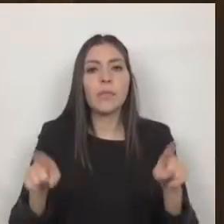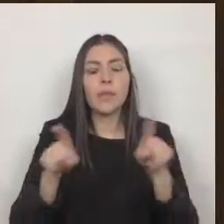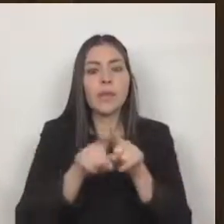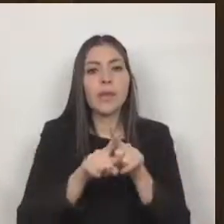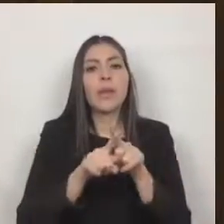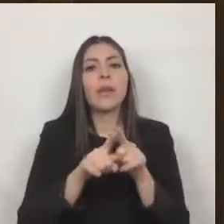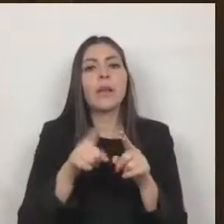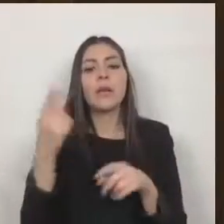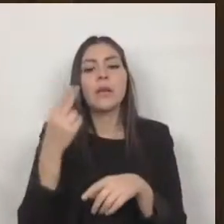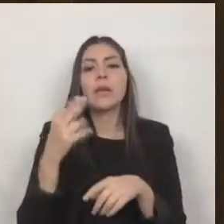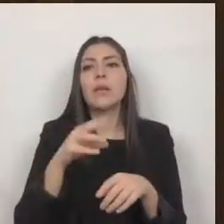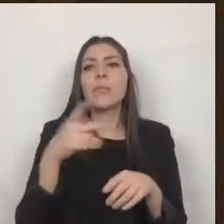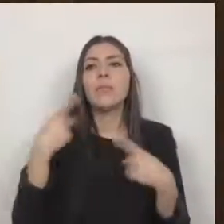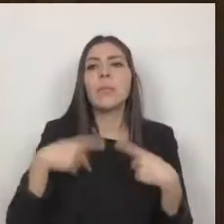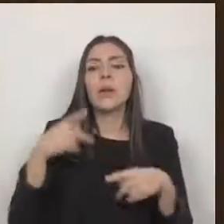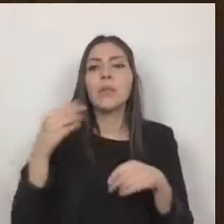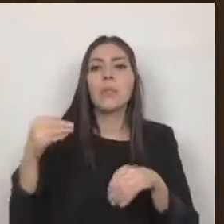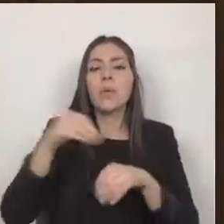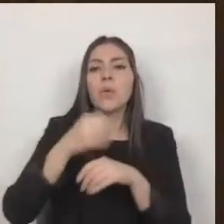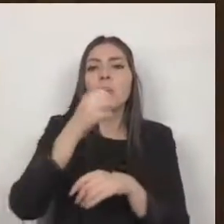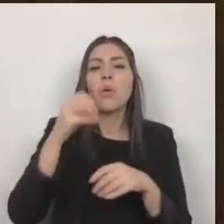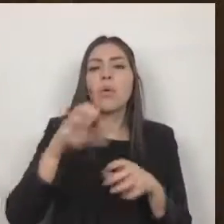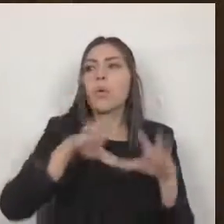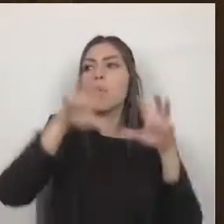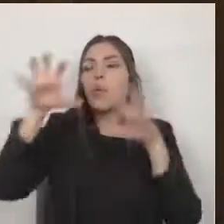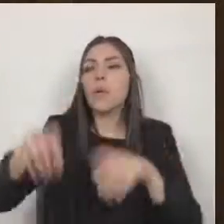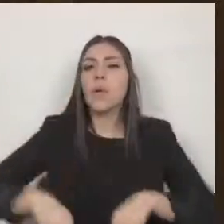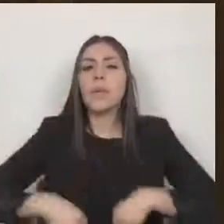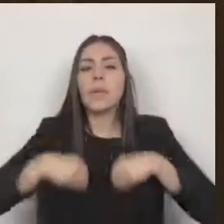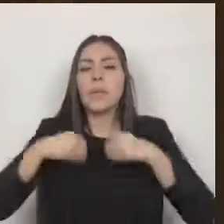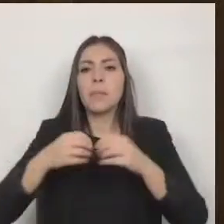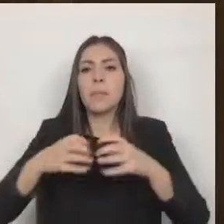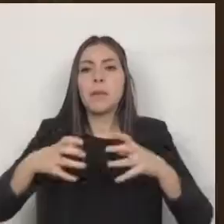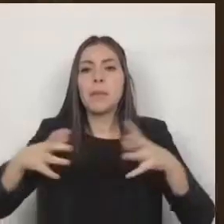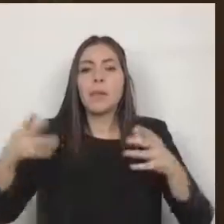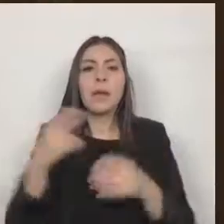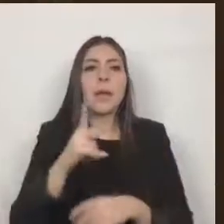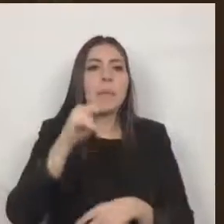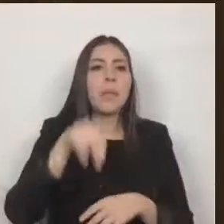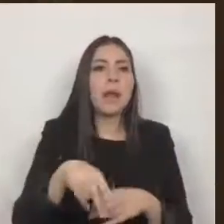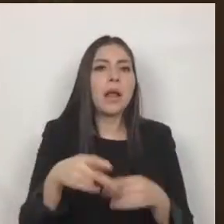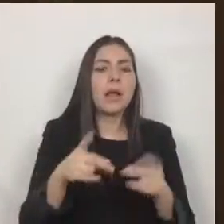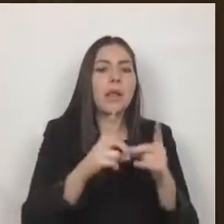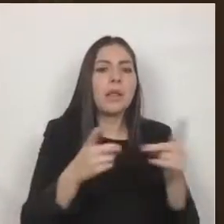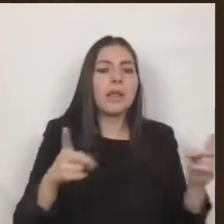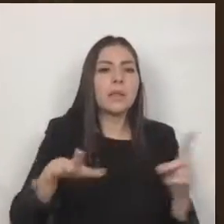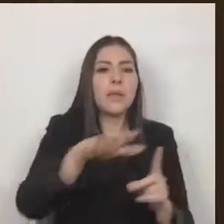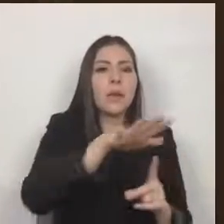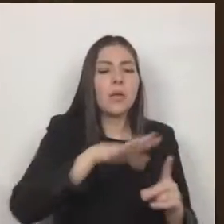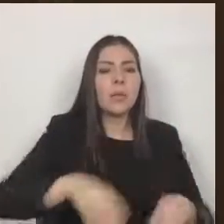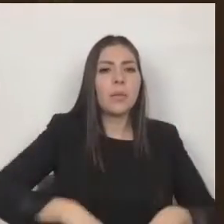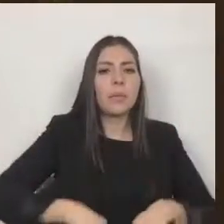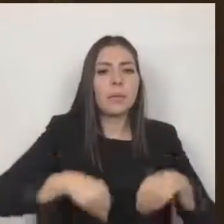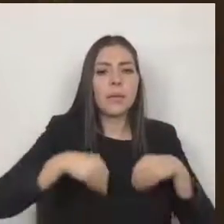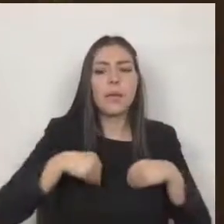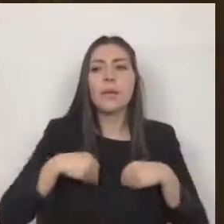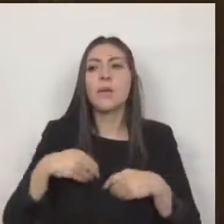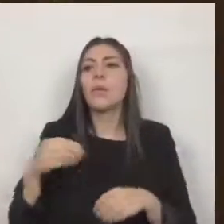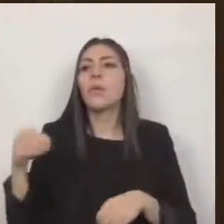asentamientos humanos planeación de desarrollo urbano y vivienda ordenamiento ecológico e impacto ambiental